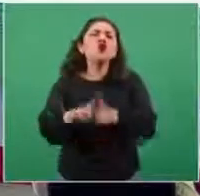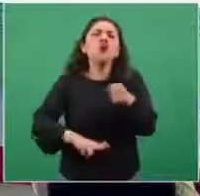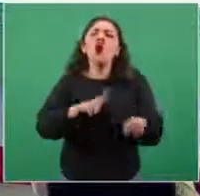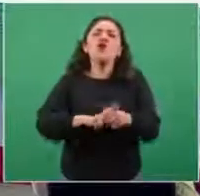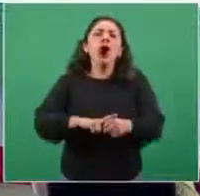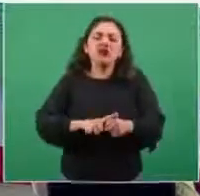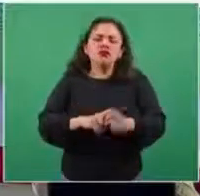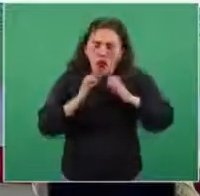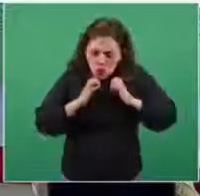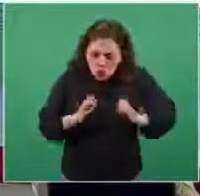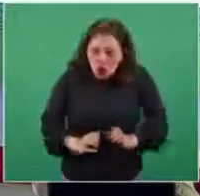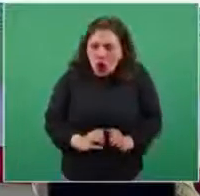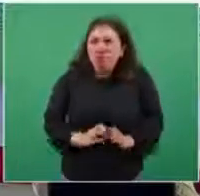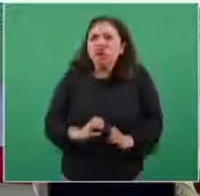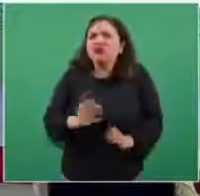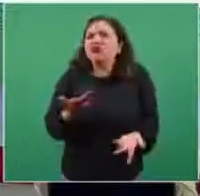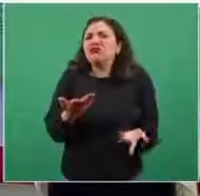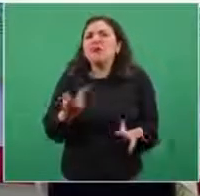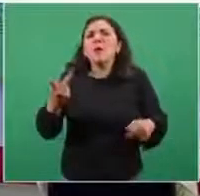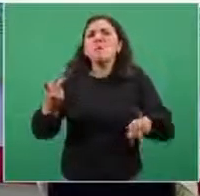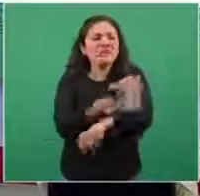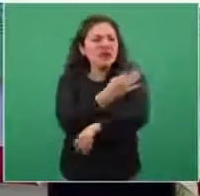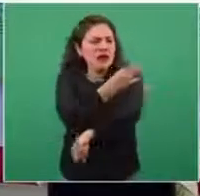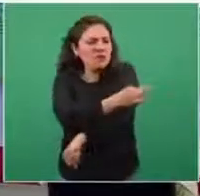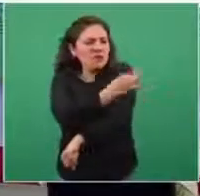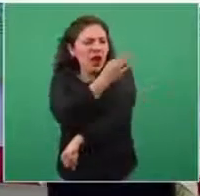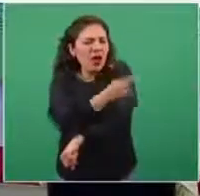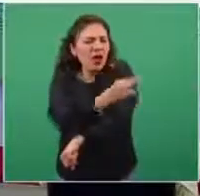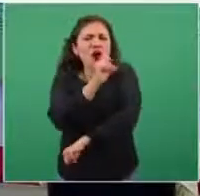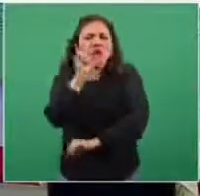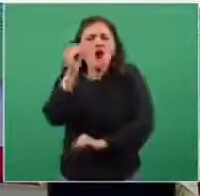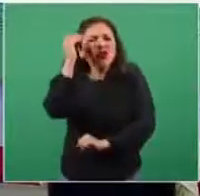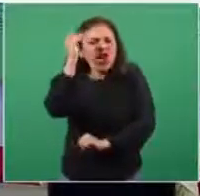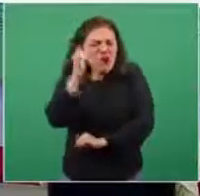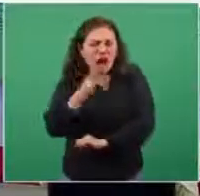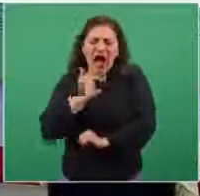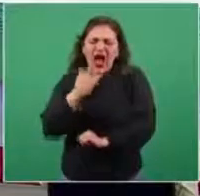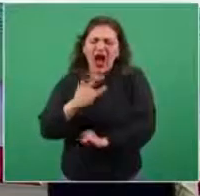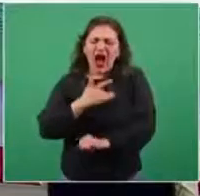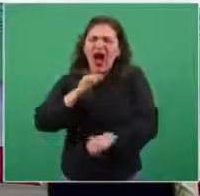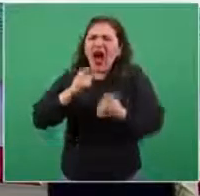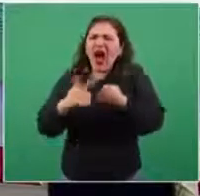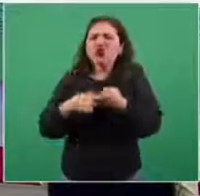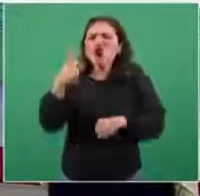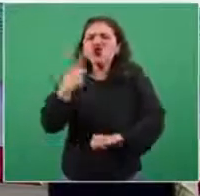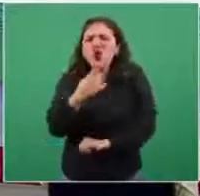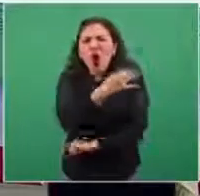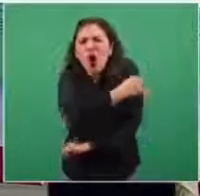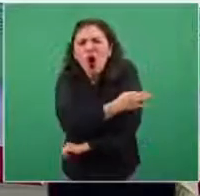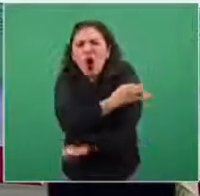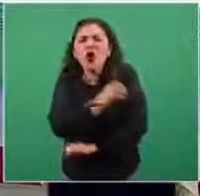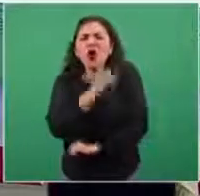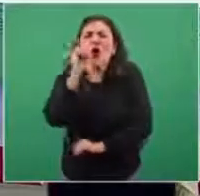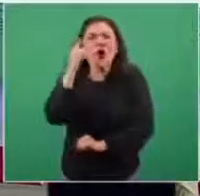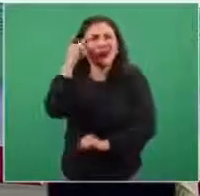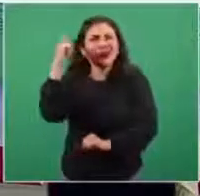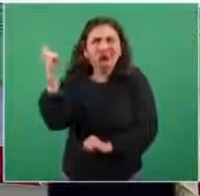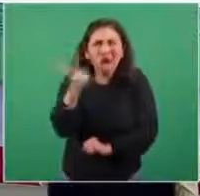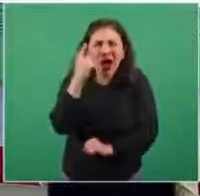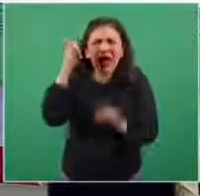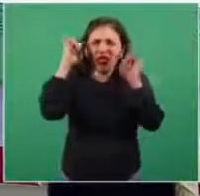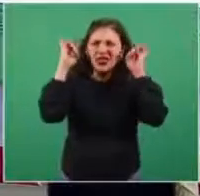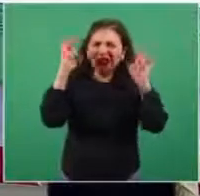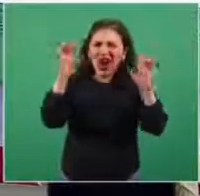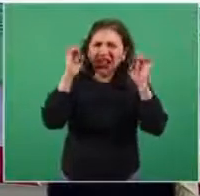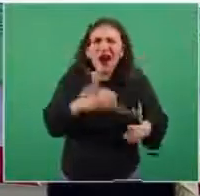instantáneas que ocurren en las primeras minutos de haberse aplicado, dolor en el sitio de inyección, mareo, dolor de